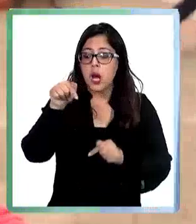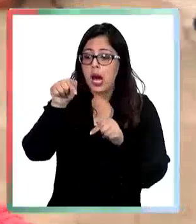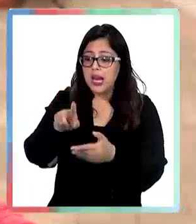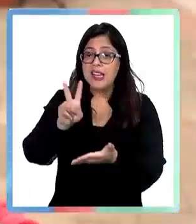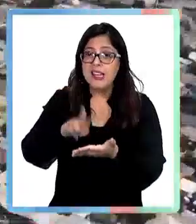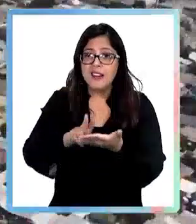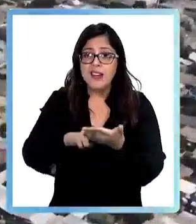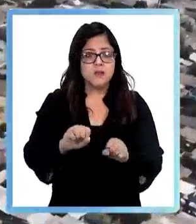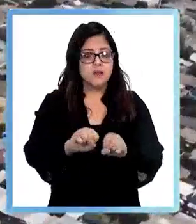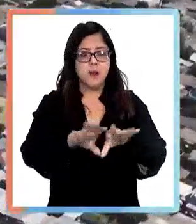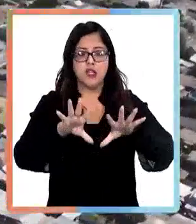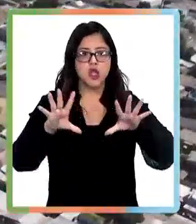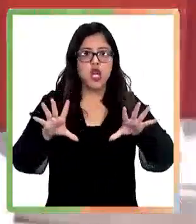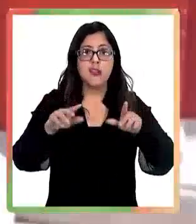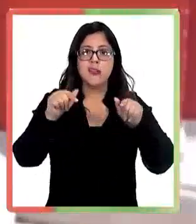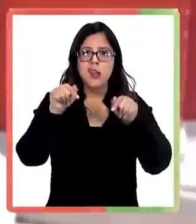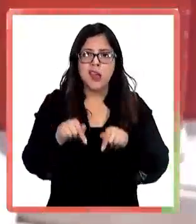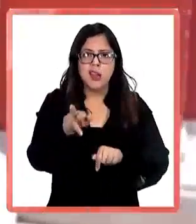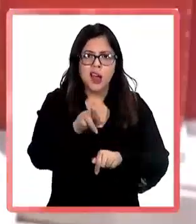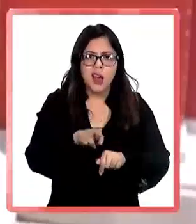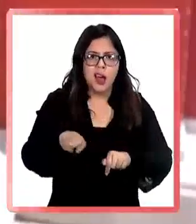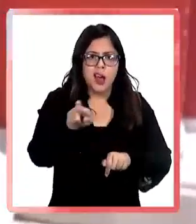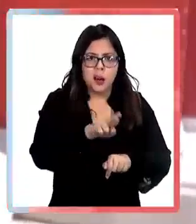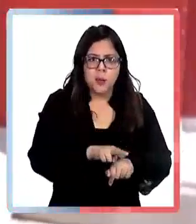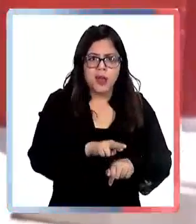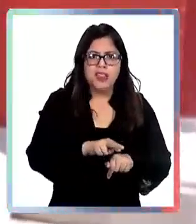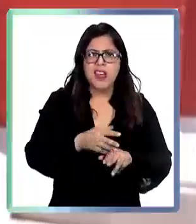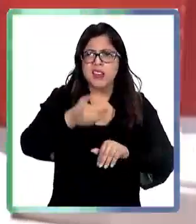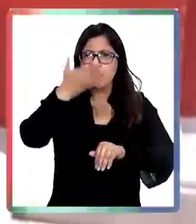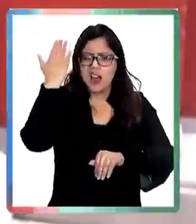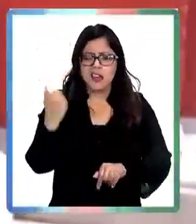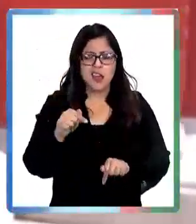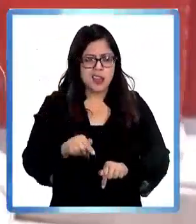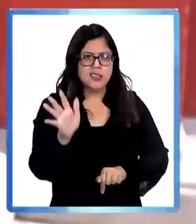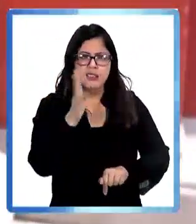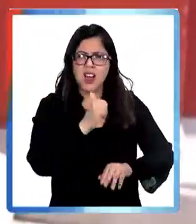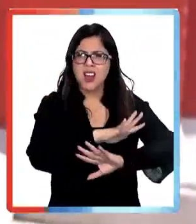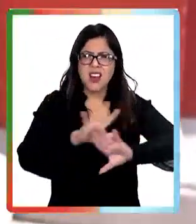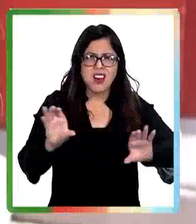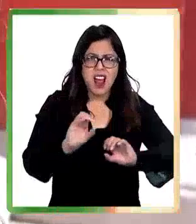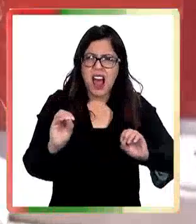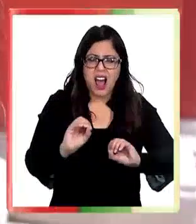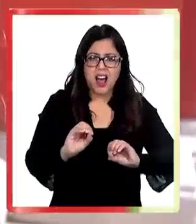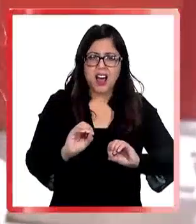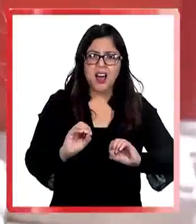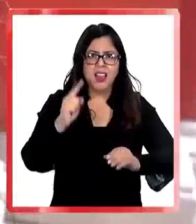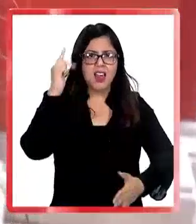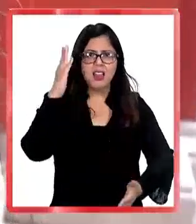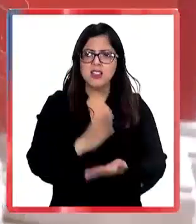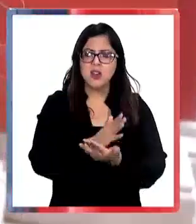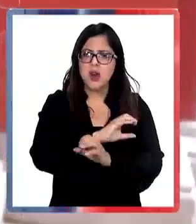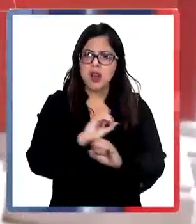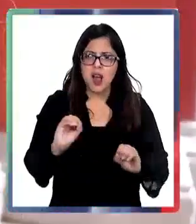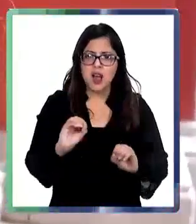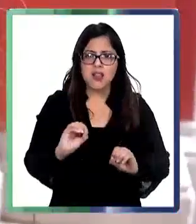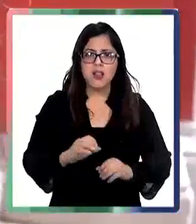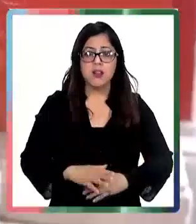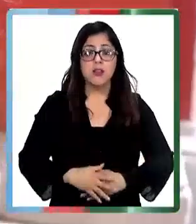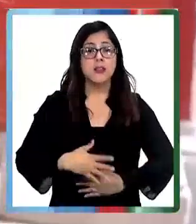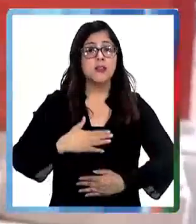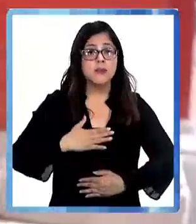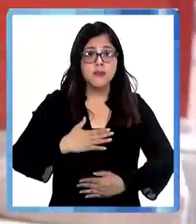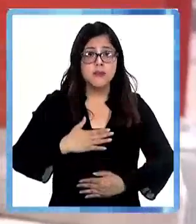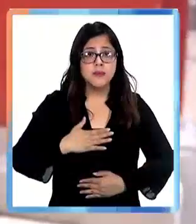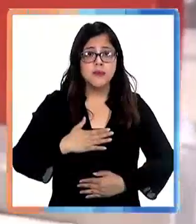ninguna medida. Me parece que es no solamente una falta de respeto a la ciudadanía, a la gente, a las